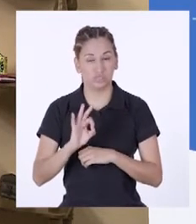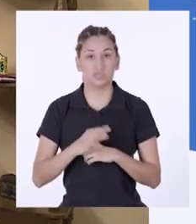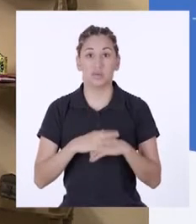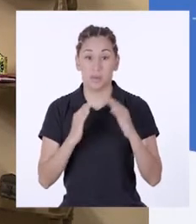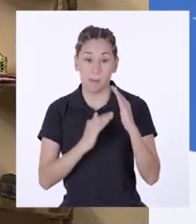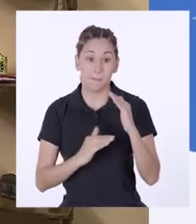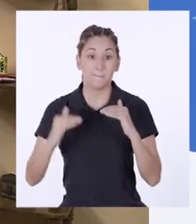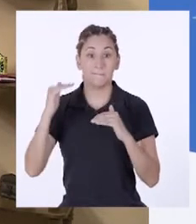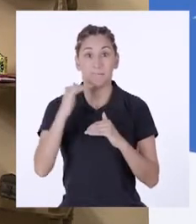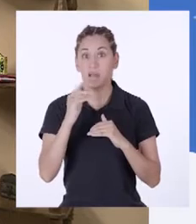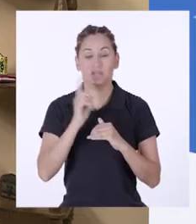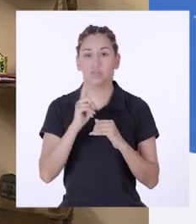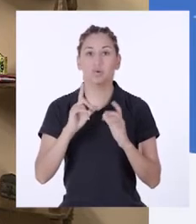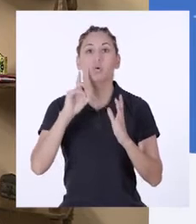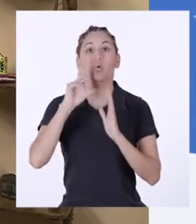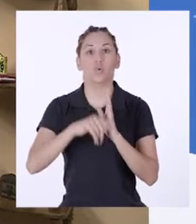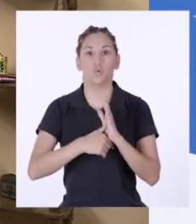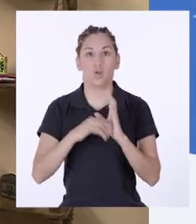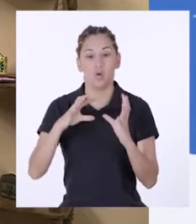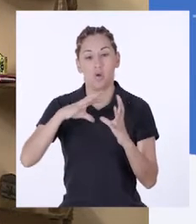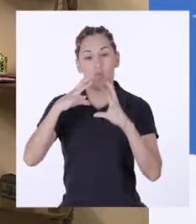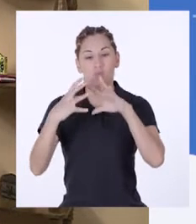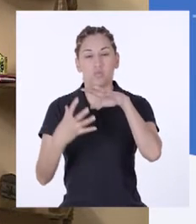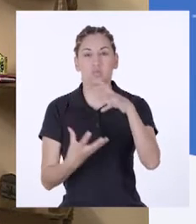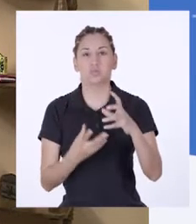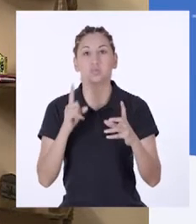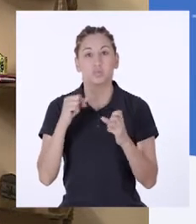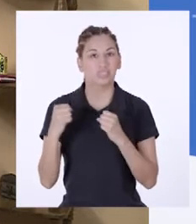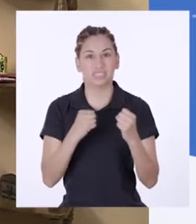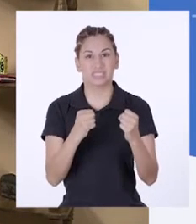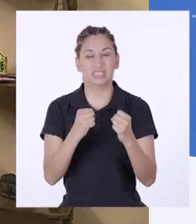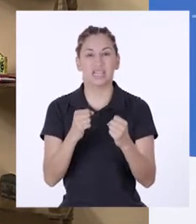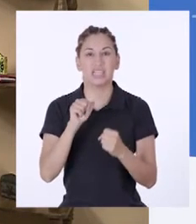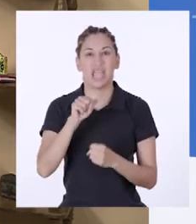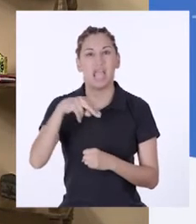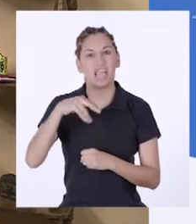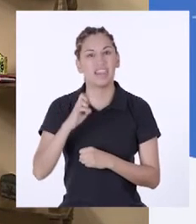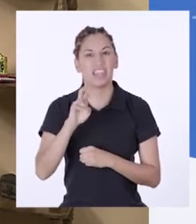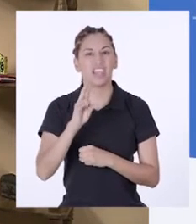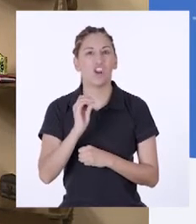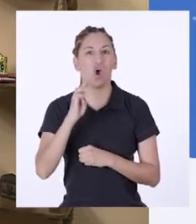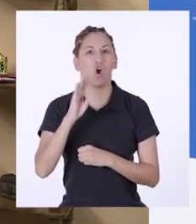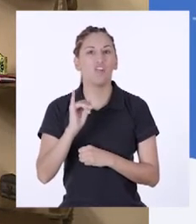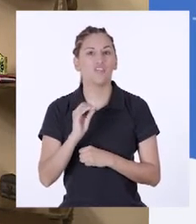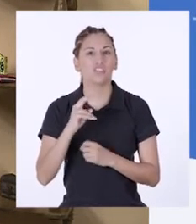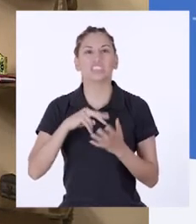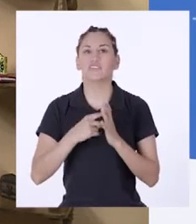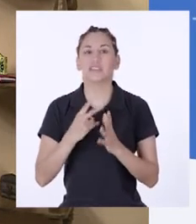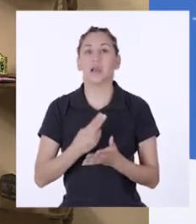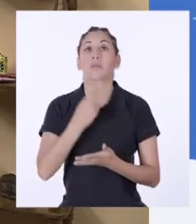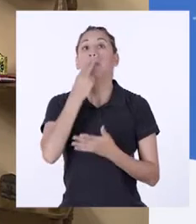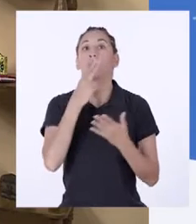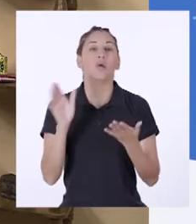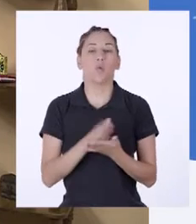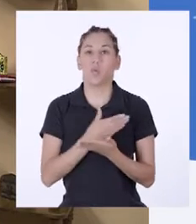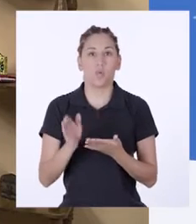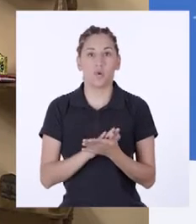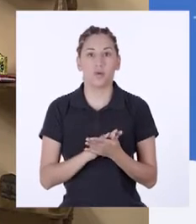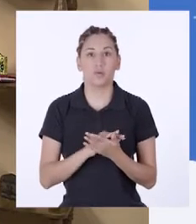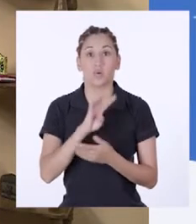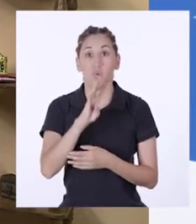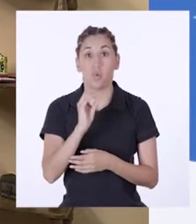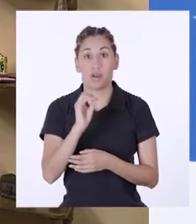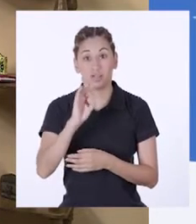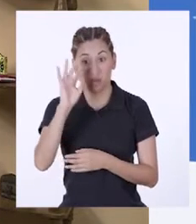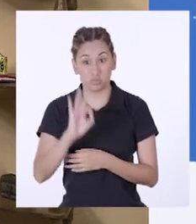Más de eso podría volver el ambiente del compostaje en un sistema anaerobio, es decir, sin aire. Y con menos de